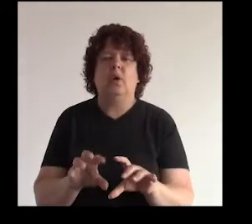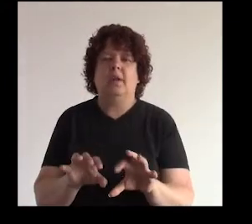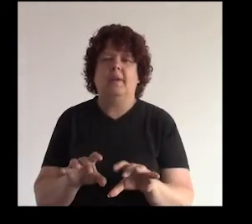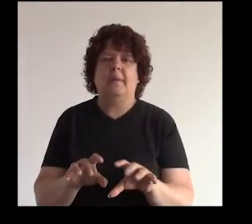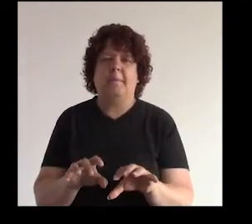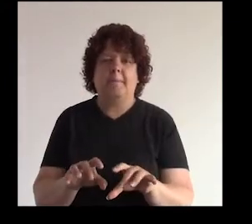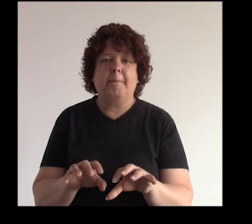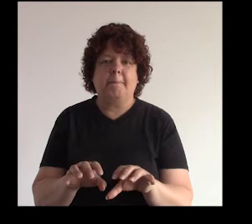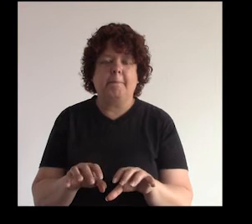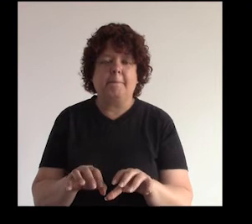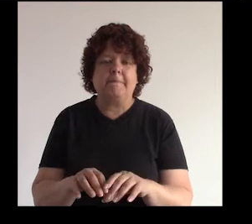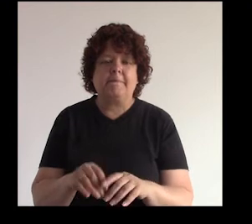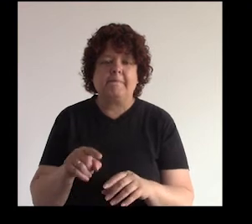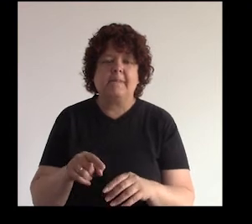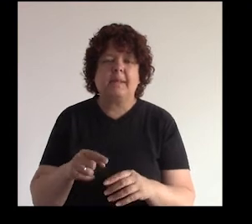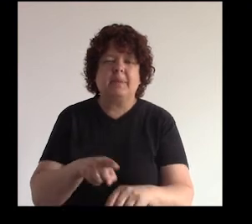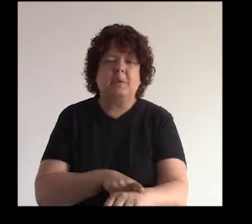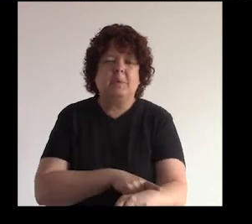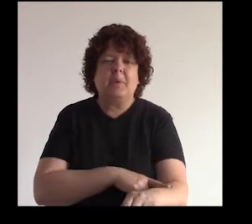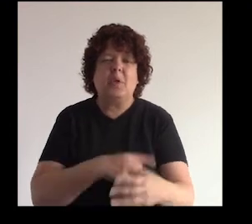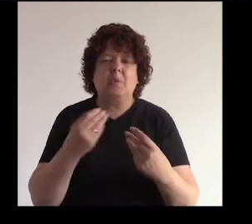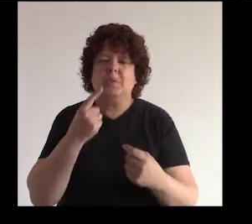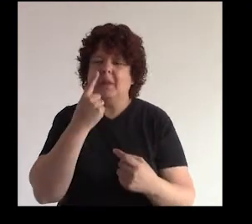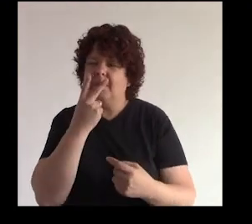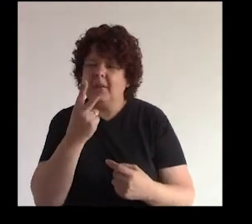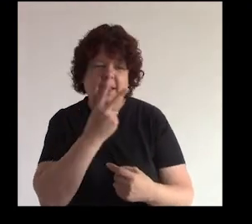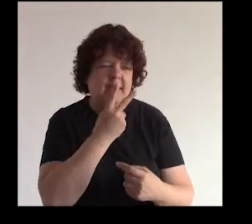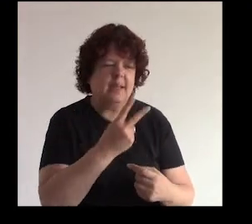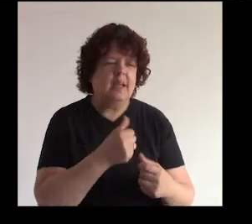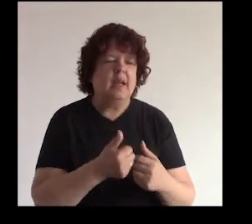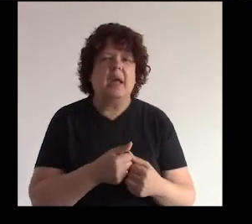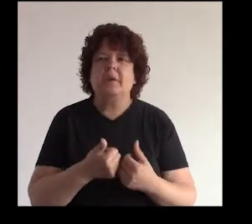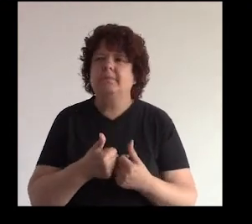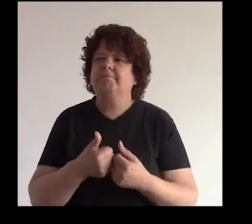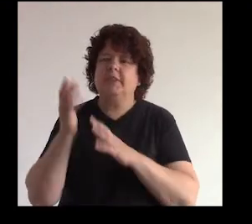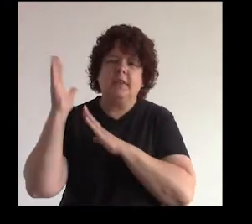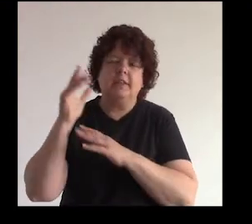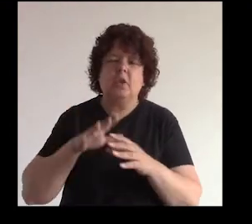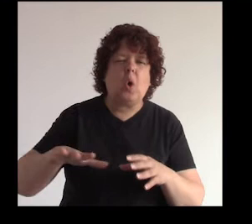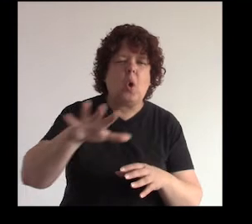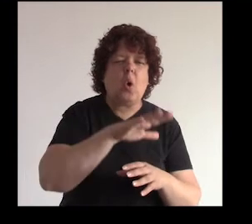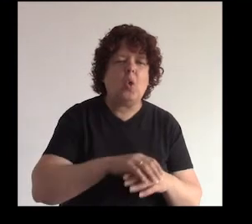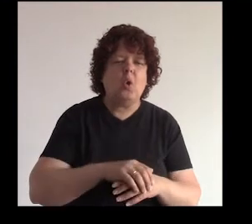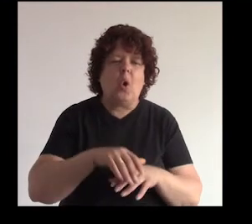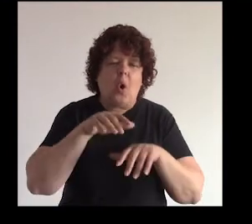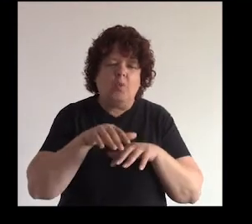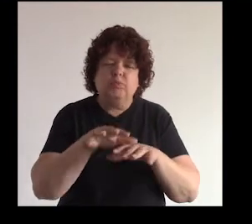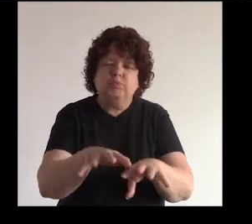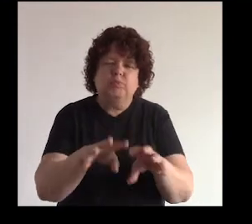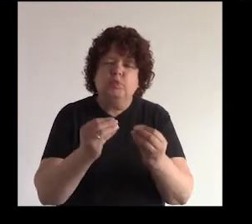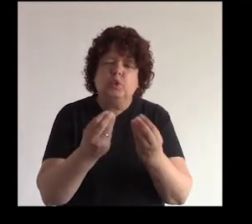es un entorno físico como en el que estamos acostumbrados de repente a vernos en un evento masivo como en un